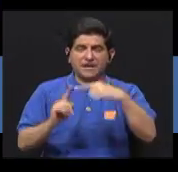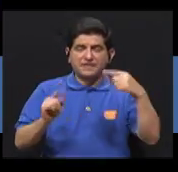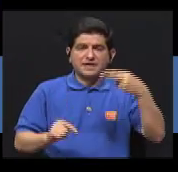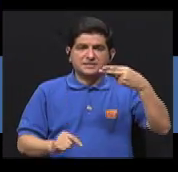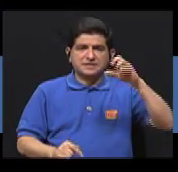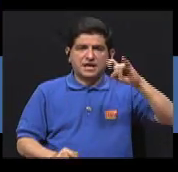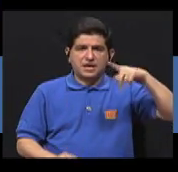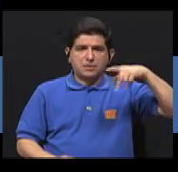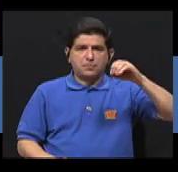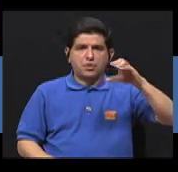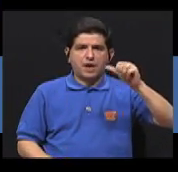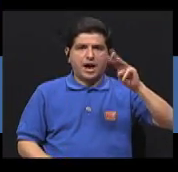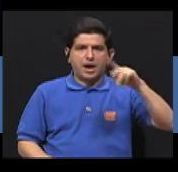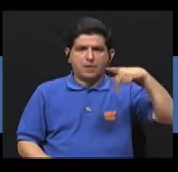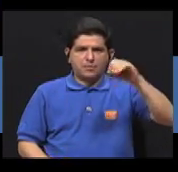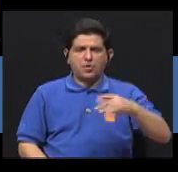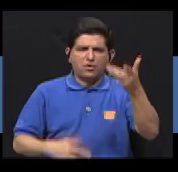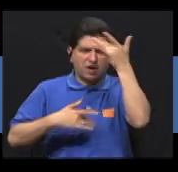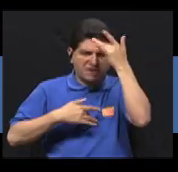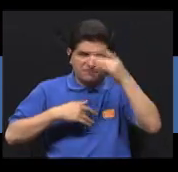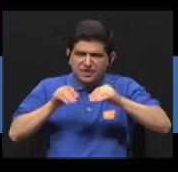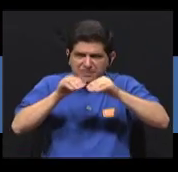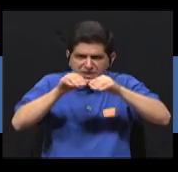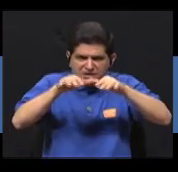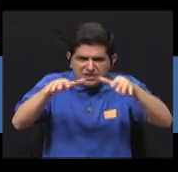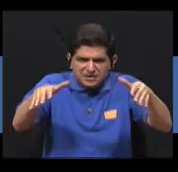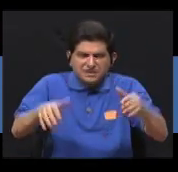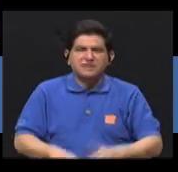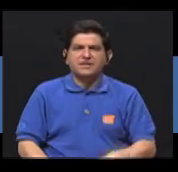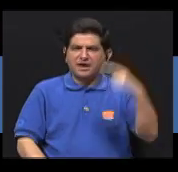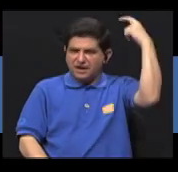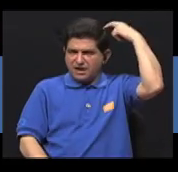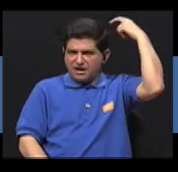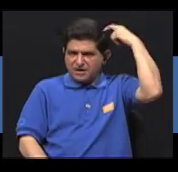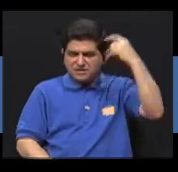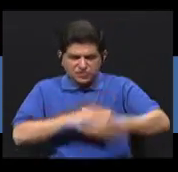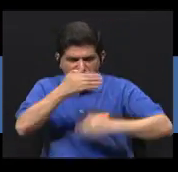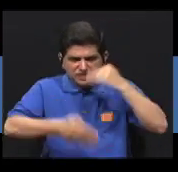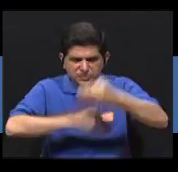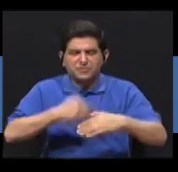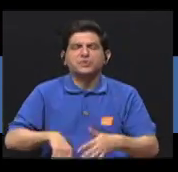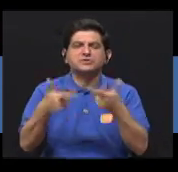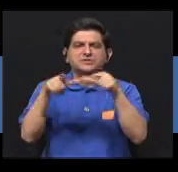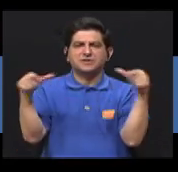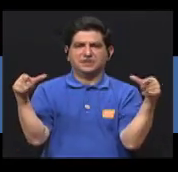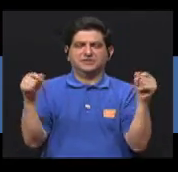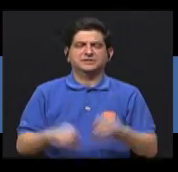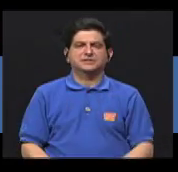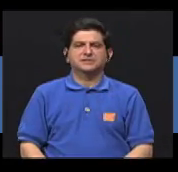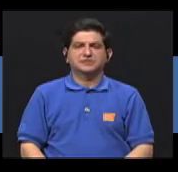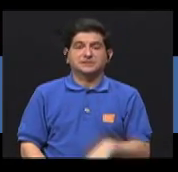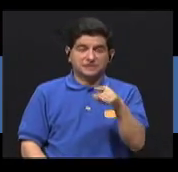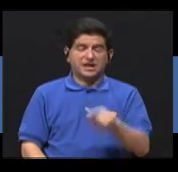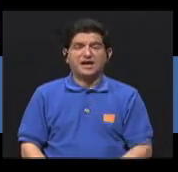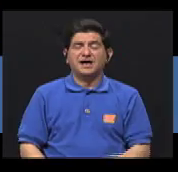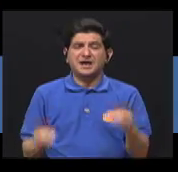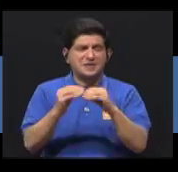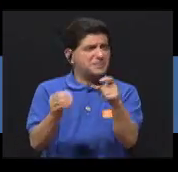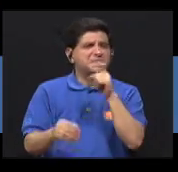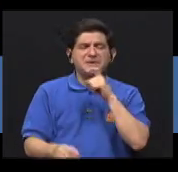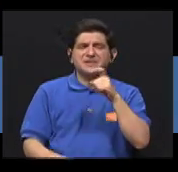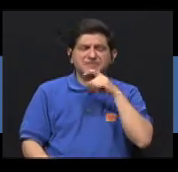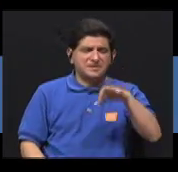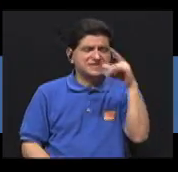Desde el hipocampo, la enfermedad se expande aquí, la región del cerebro donde se procesa el lenguaje. Cada vez es